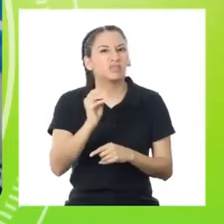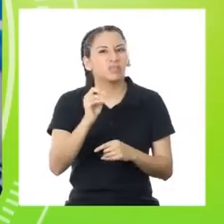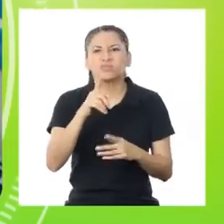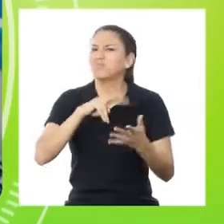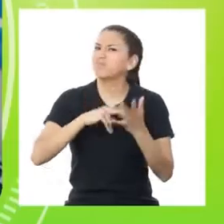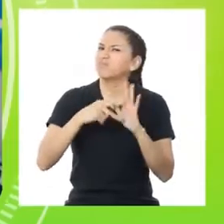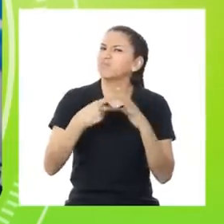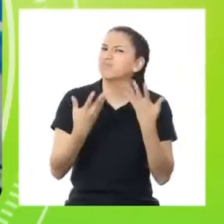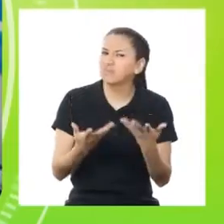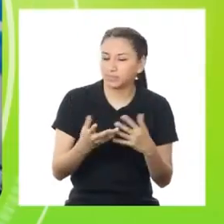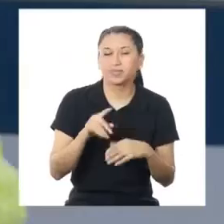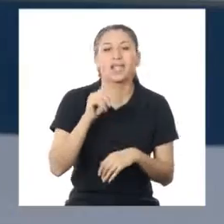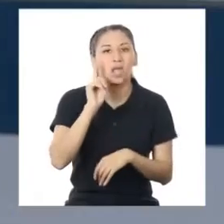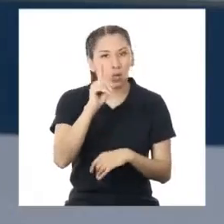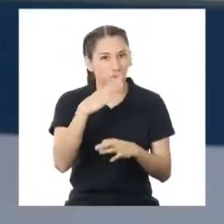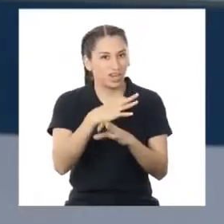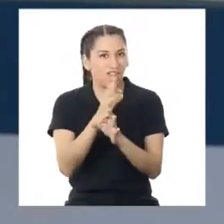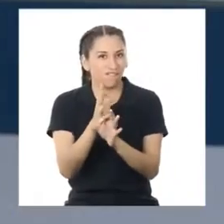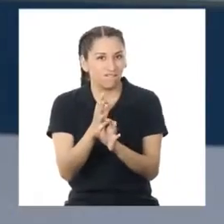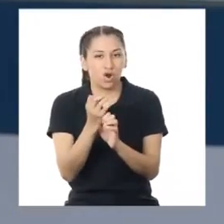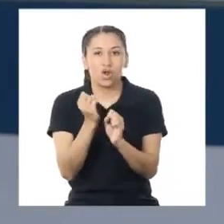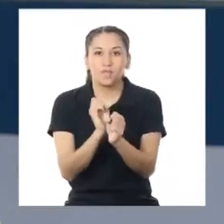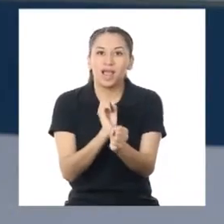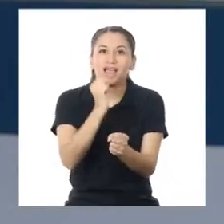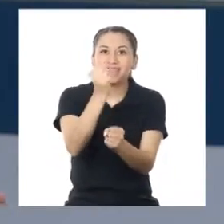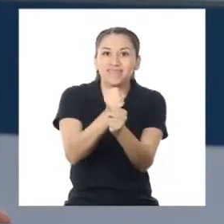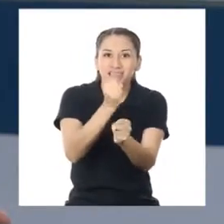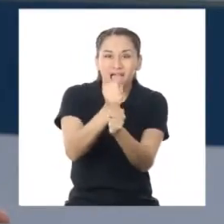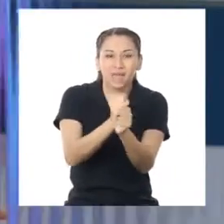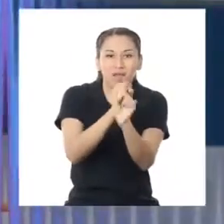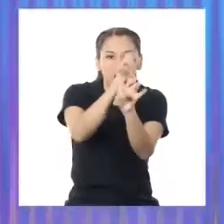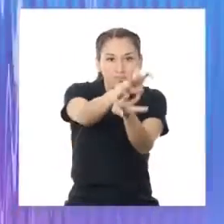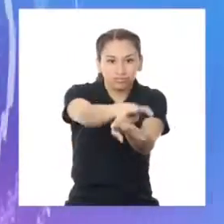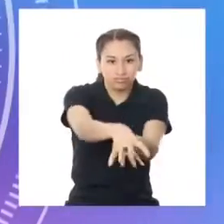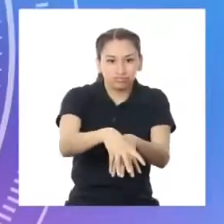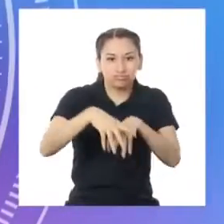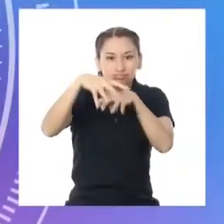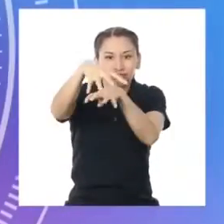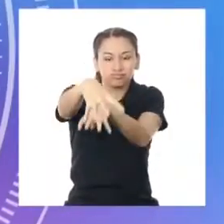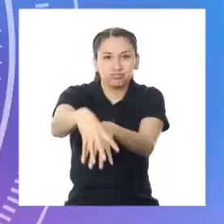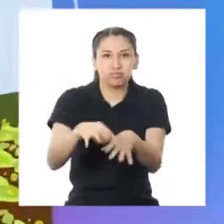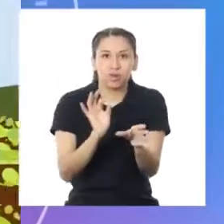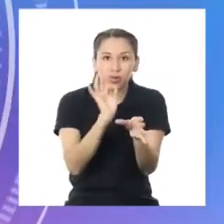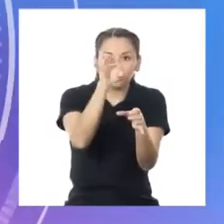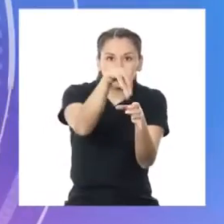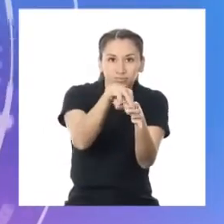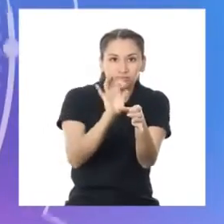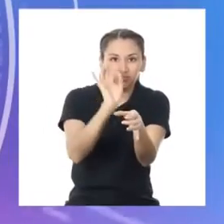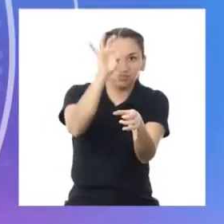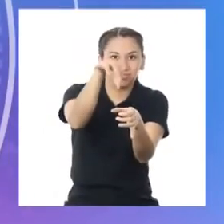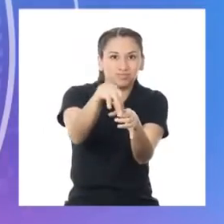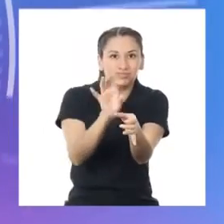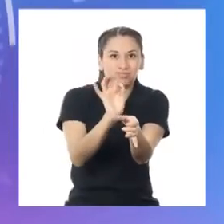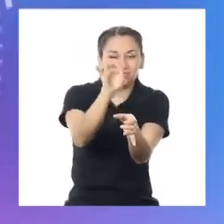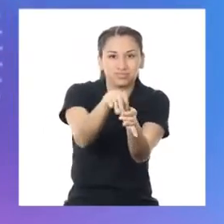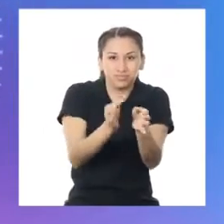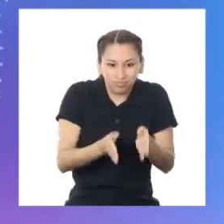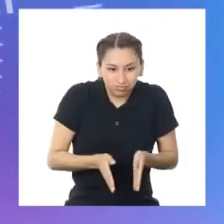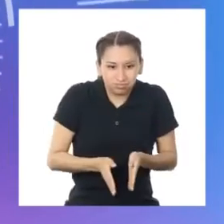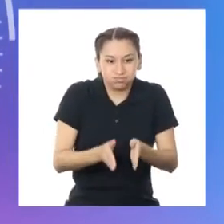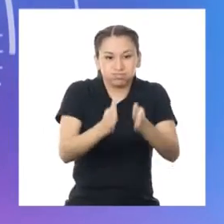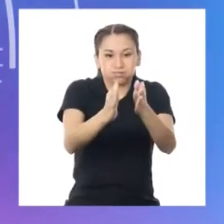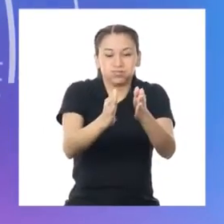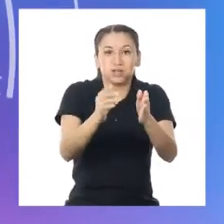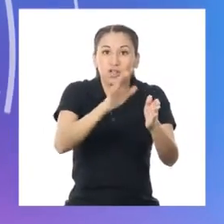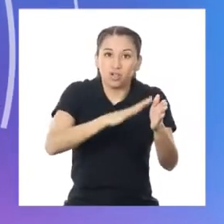sé muy bien qué es eso. Es una forma de cultivar que consiste en sembrar y cosechar